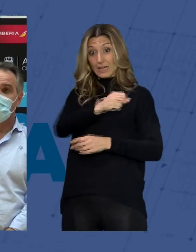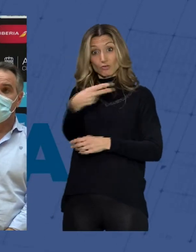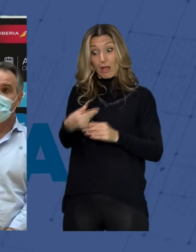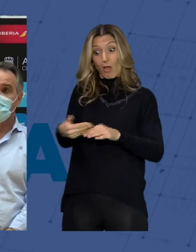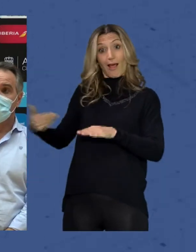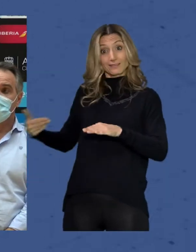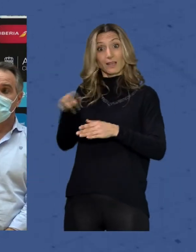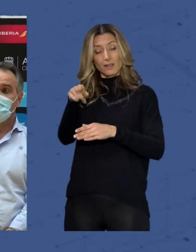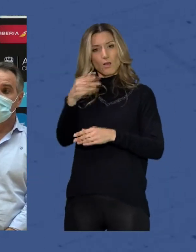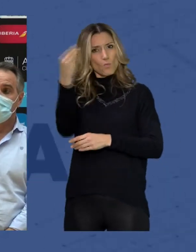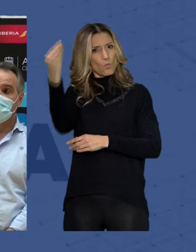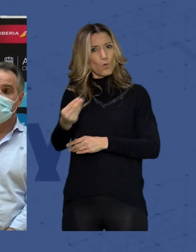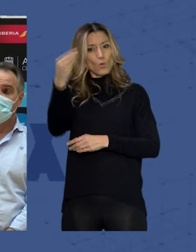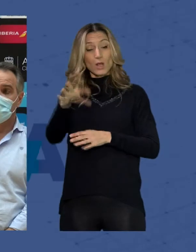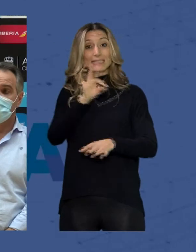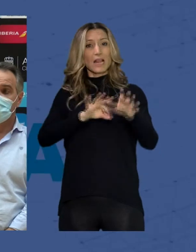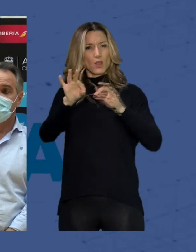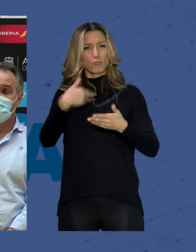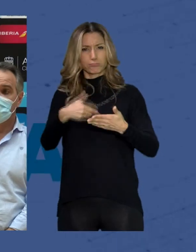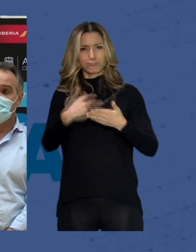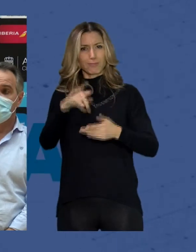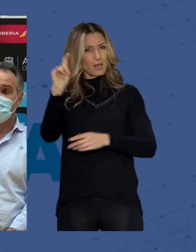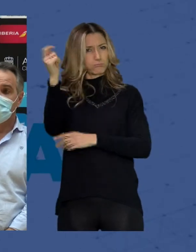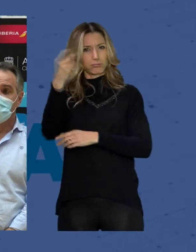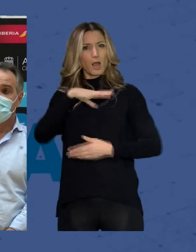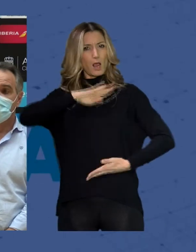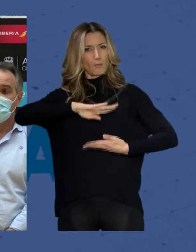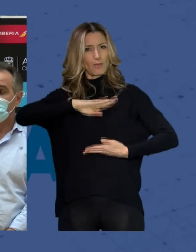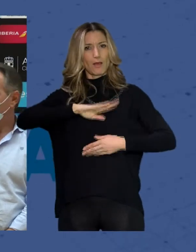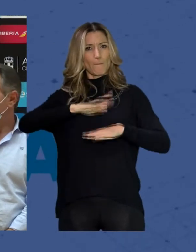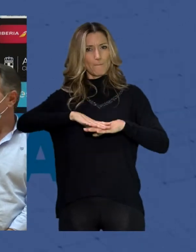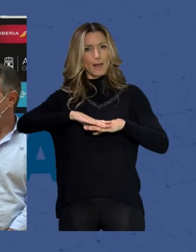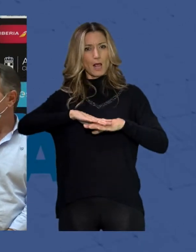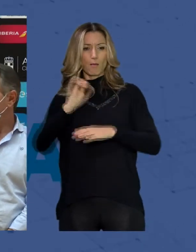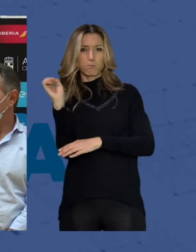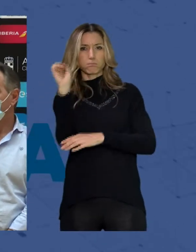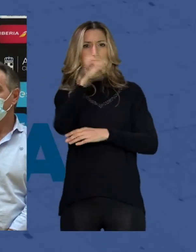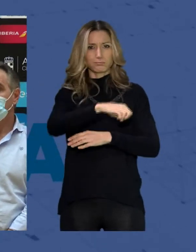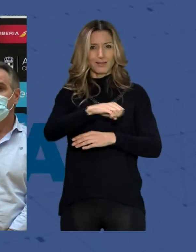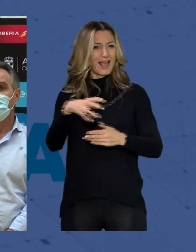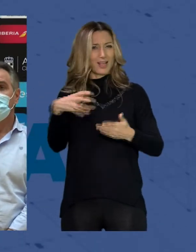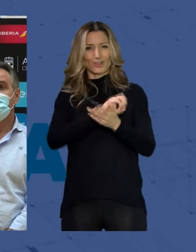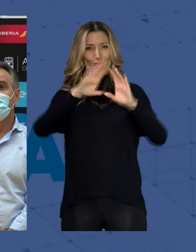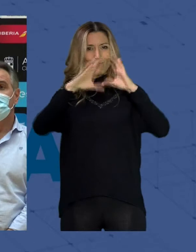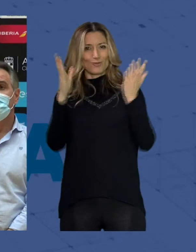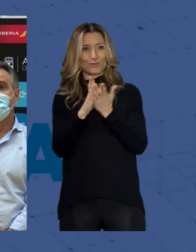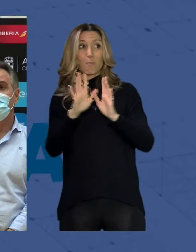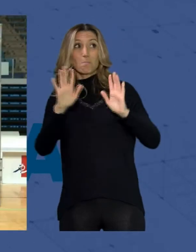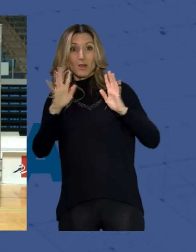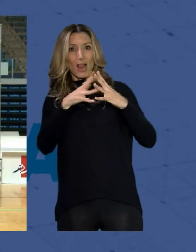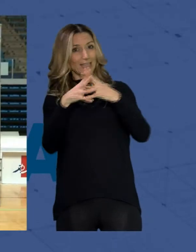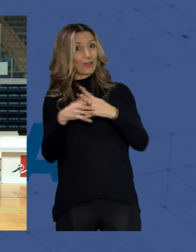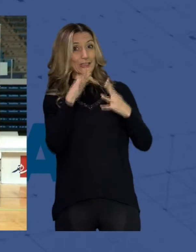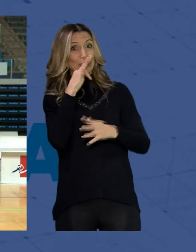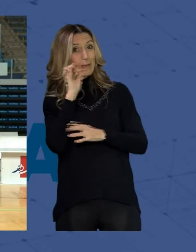la selección ha demostrado más que de sobra que tiene capacidad para ganar a casi todo el mundo menos Estados Unidos por ahora